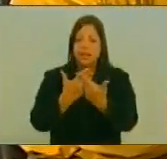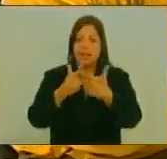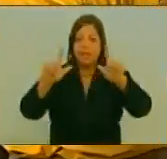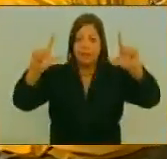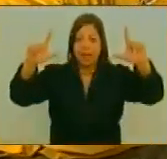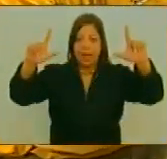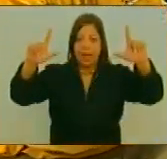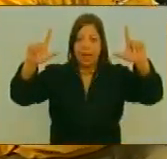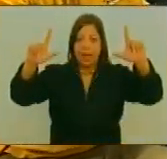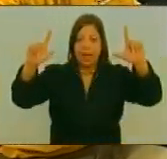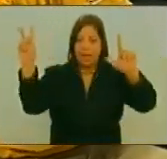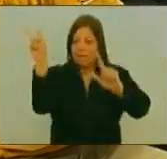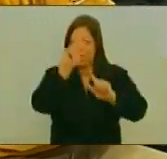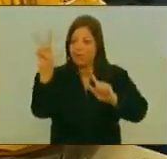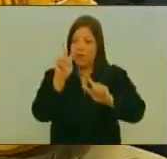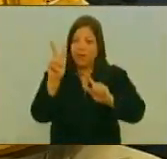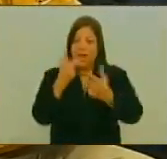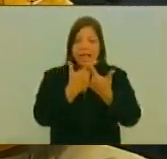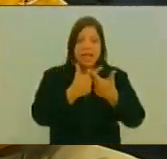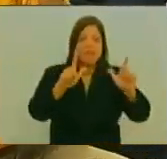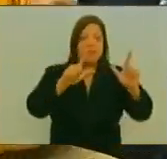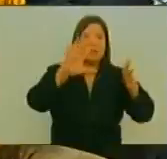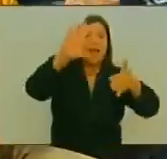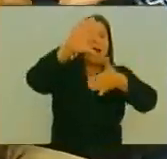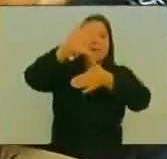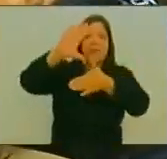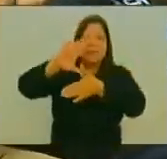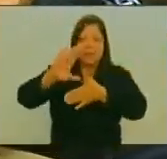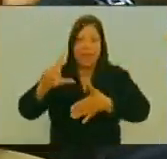De Venezuela Y la libertad De América